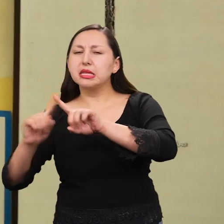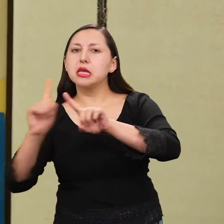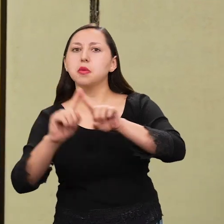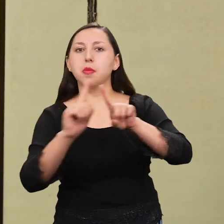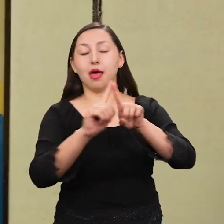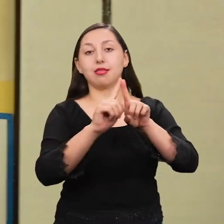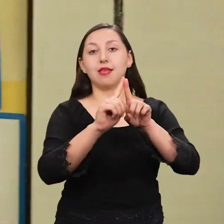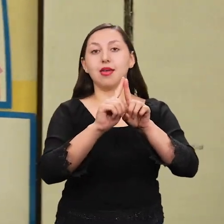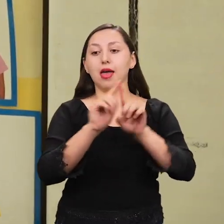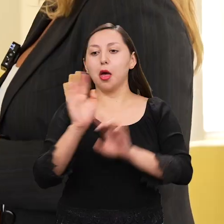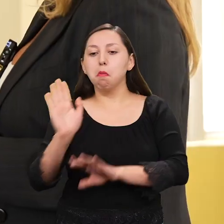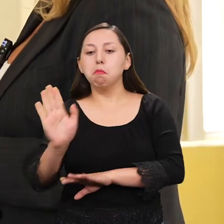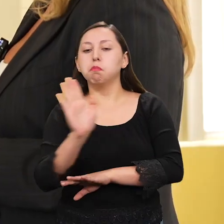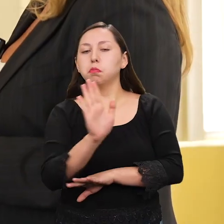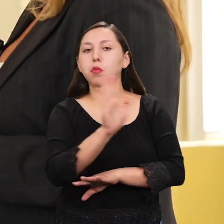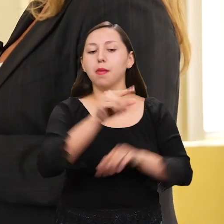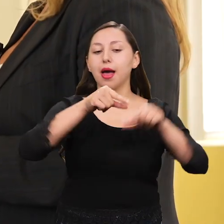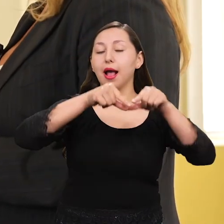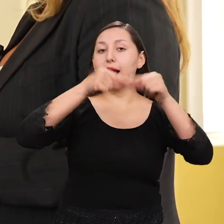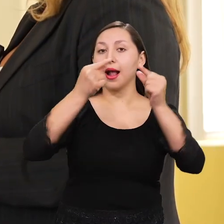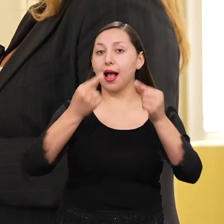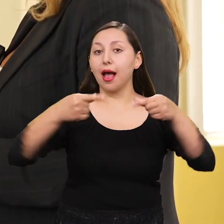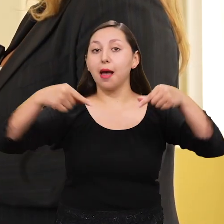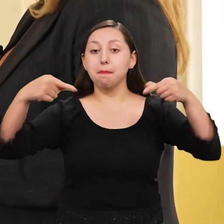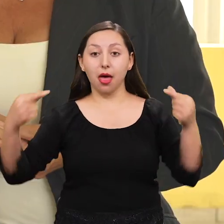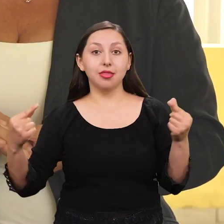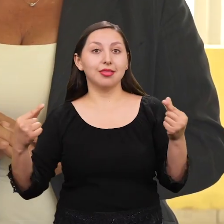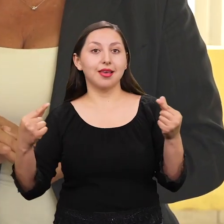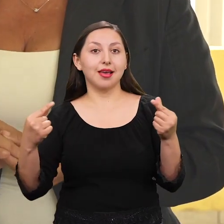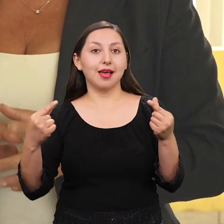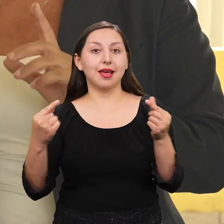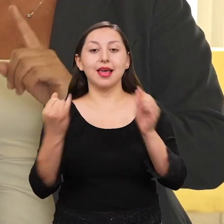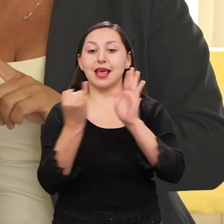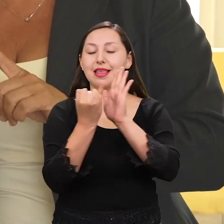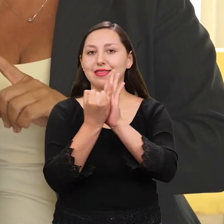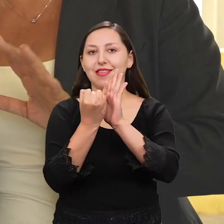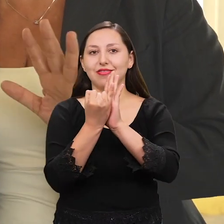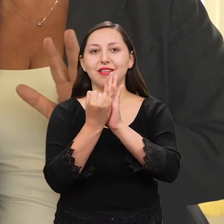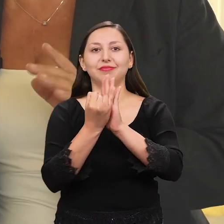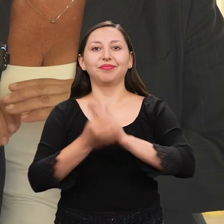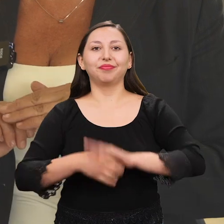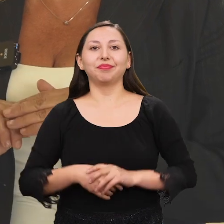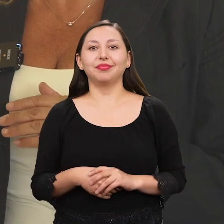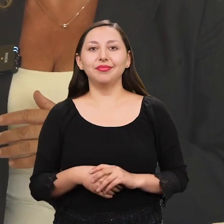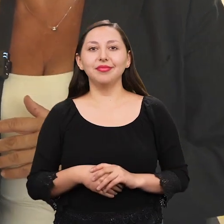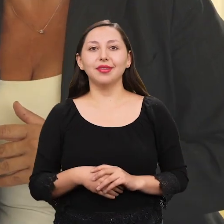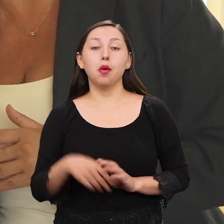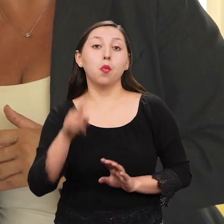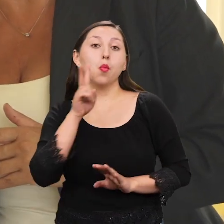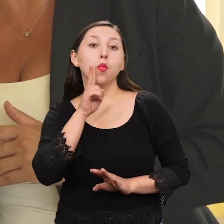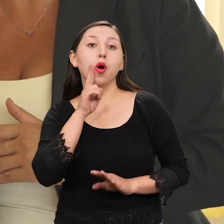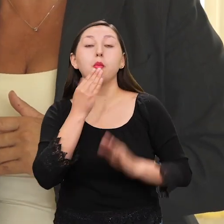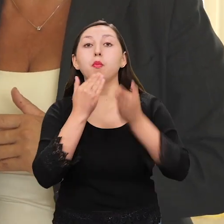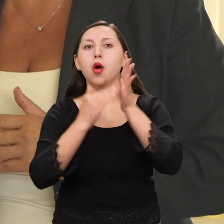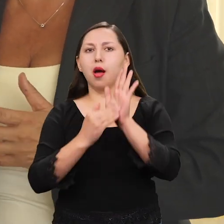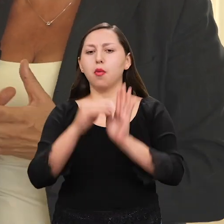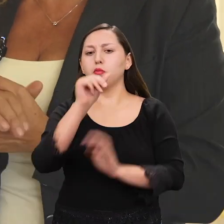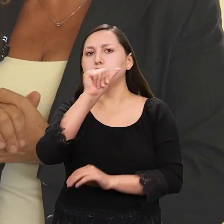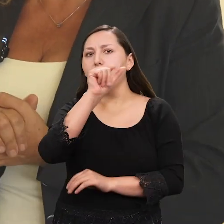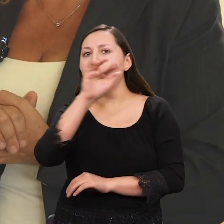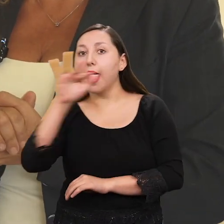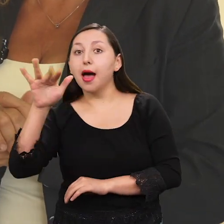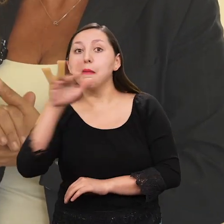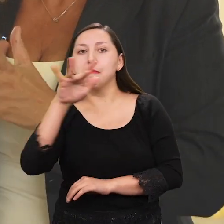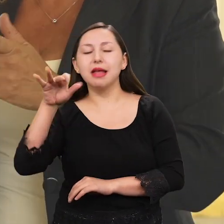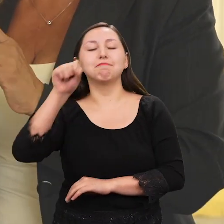estructura. Y, ¿tienen también alfabeto? Sí, pero utilizamos más en nombres propios. Cuando tú te presentas, tienes